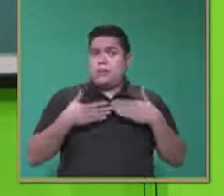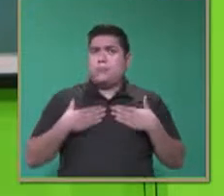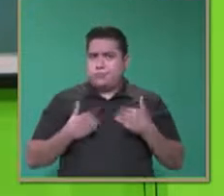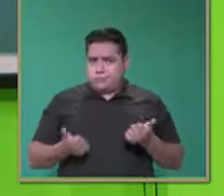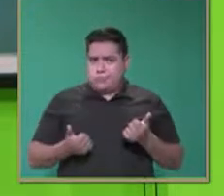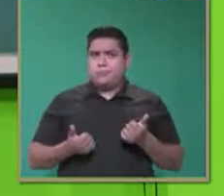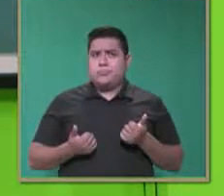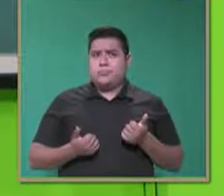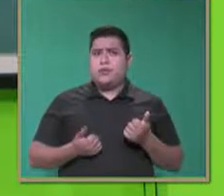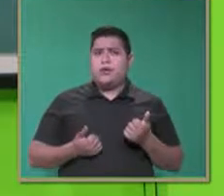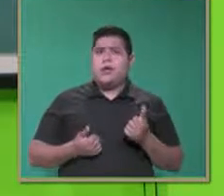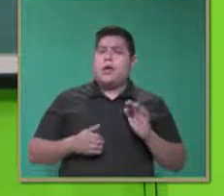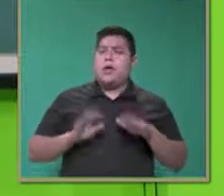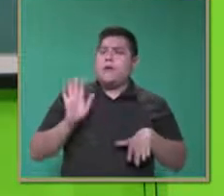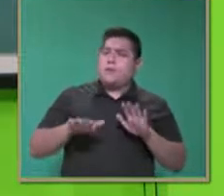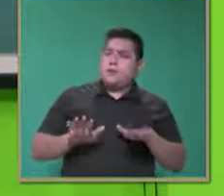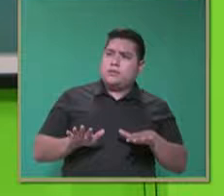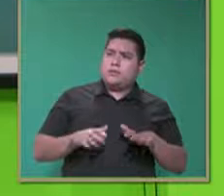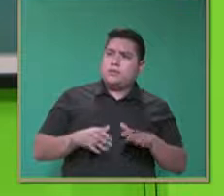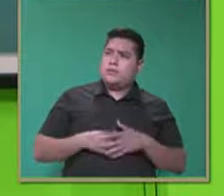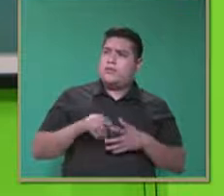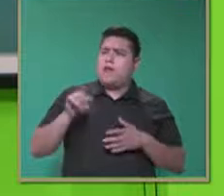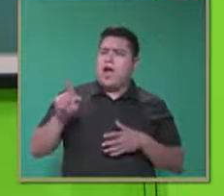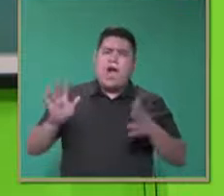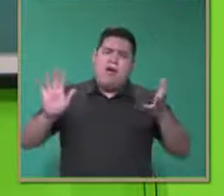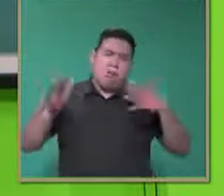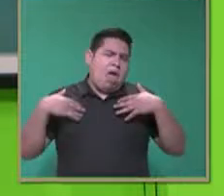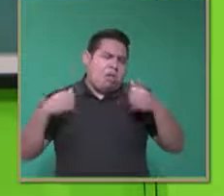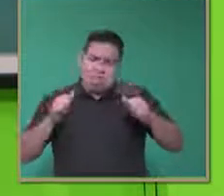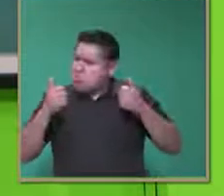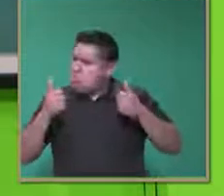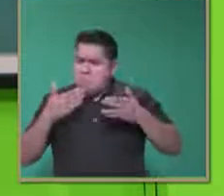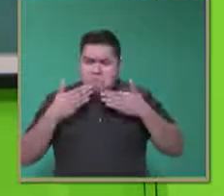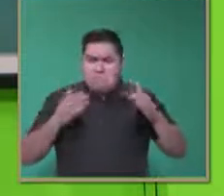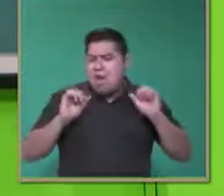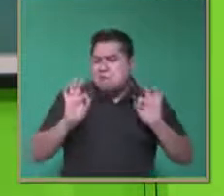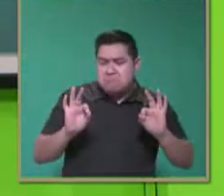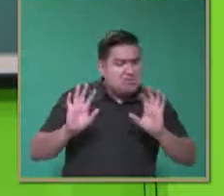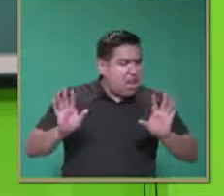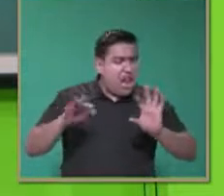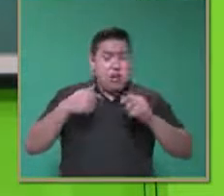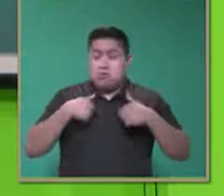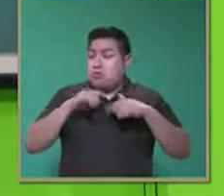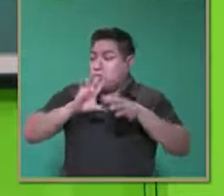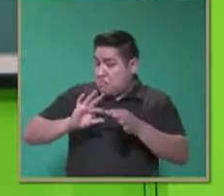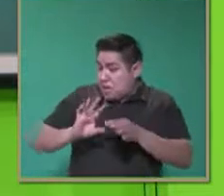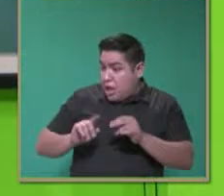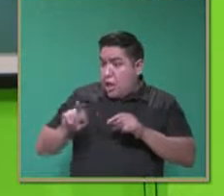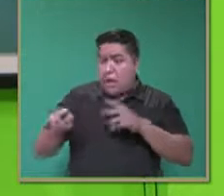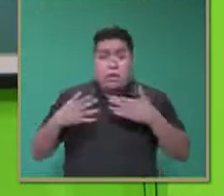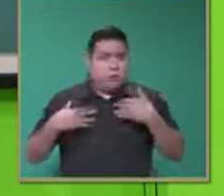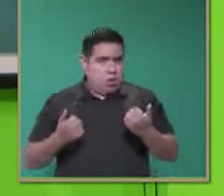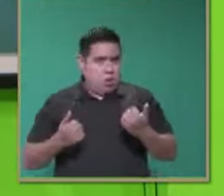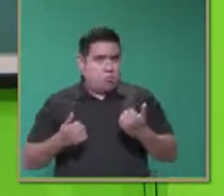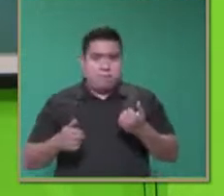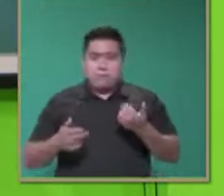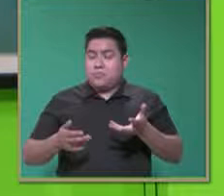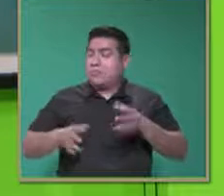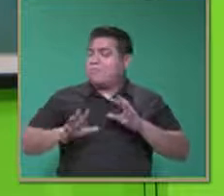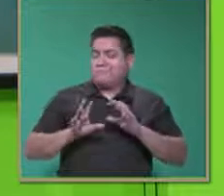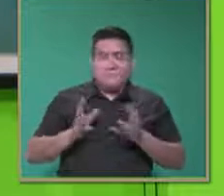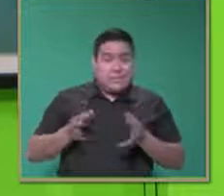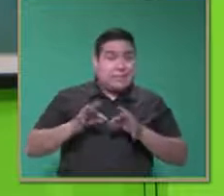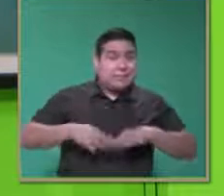veces damos por entendido o por sentado que nosotros ya lo explicamos, entonces que todos lo entendieron.